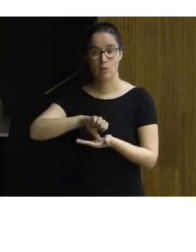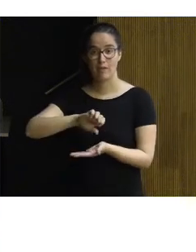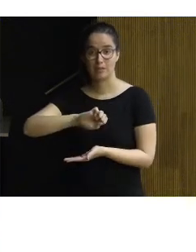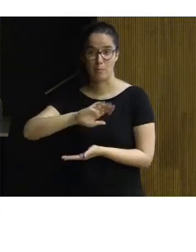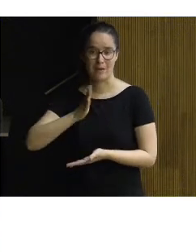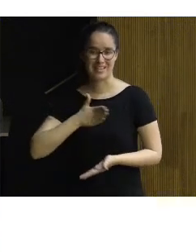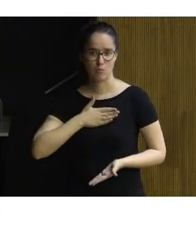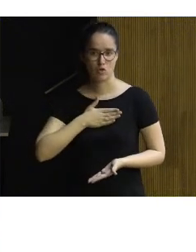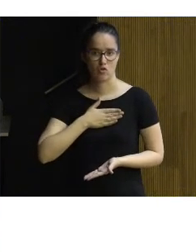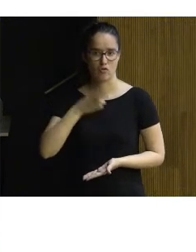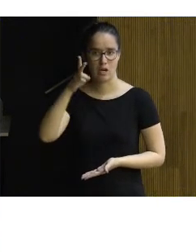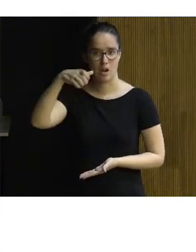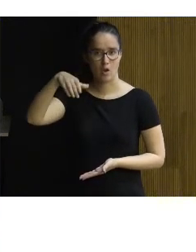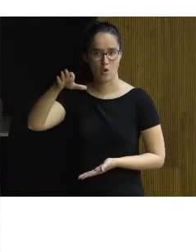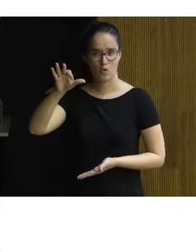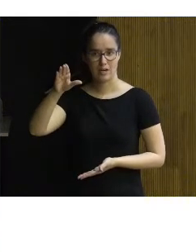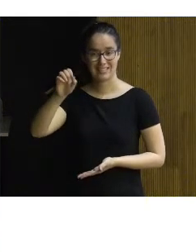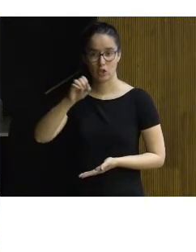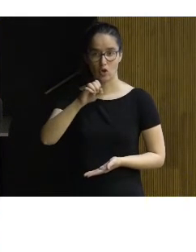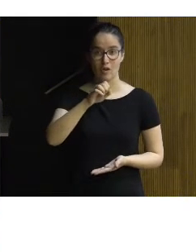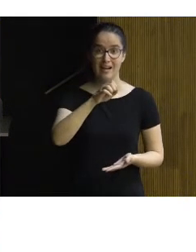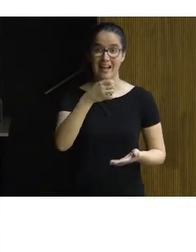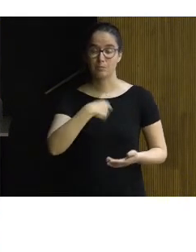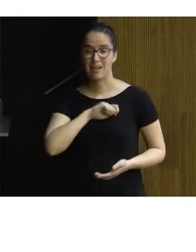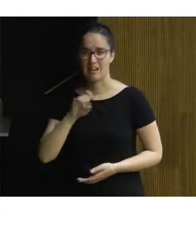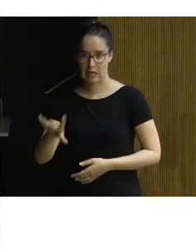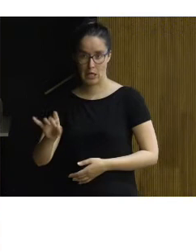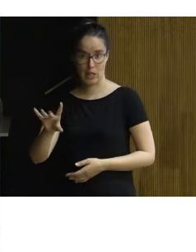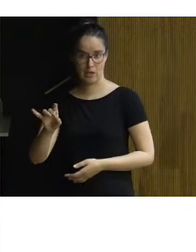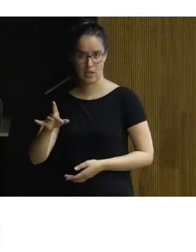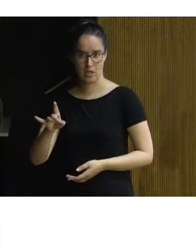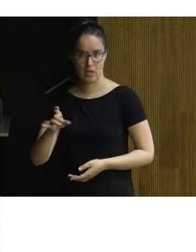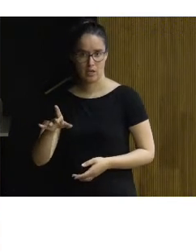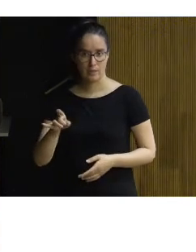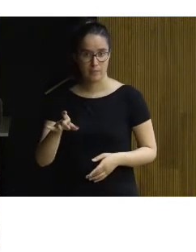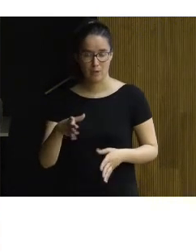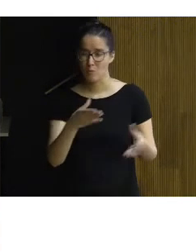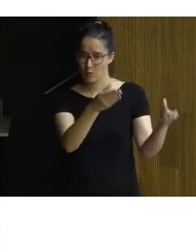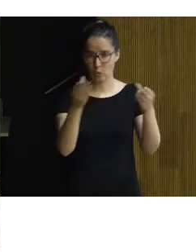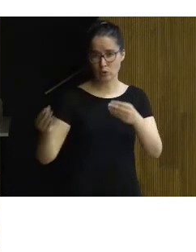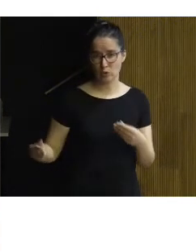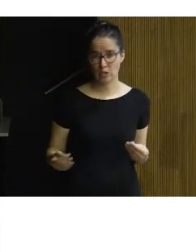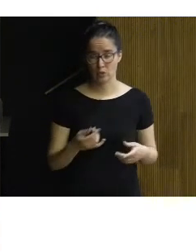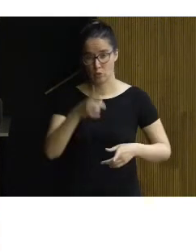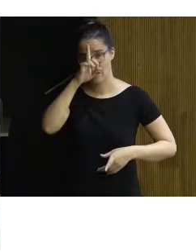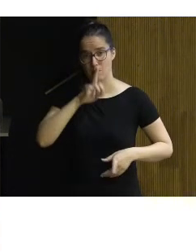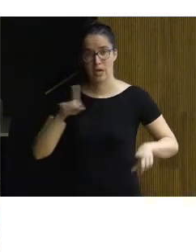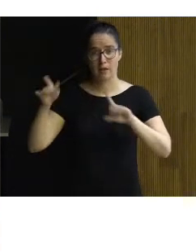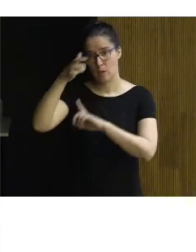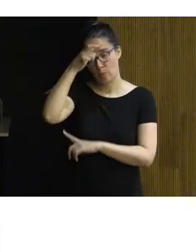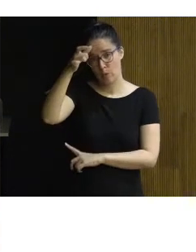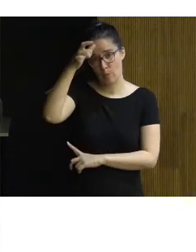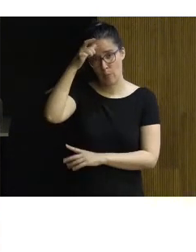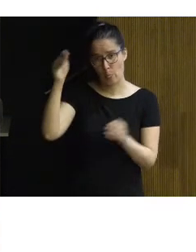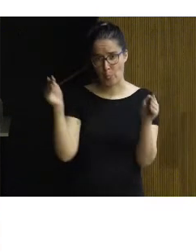por la UNESCO, 15 de ellas son españolas, pero esto es un dato mínimo. Hay muchos más entornos pues aquí veis una imagen de un pueblecito